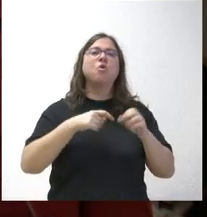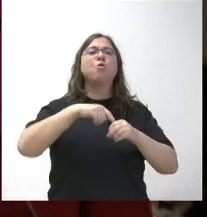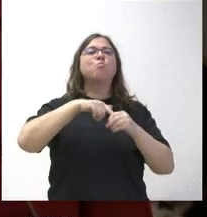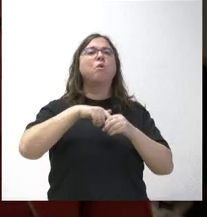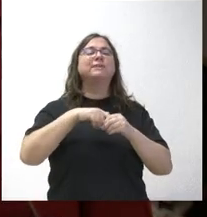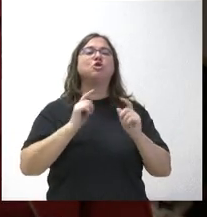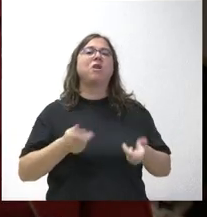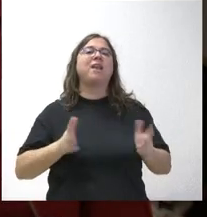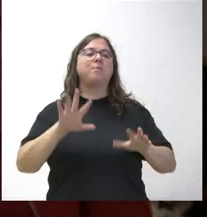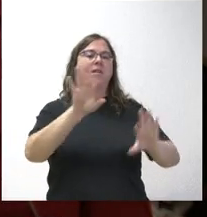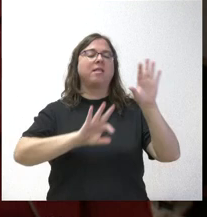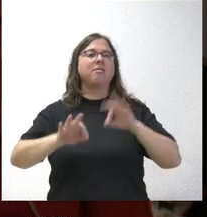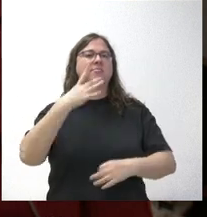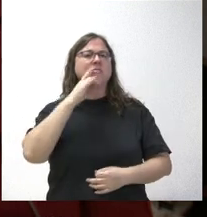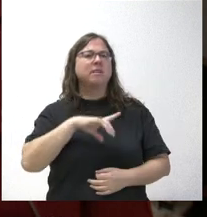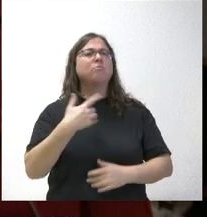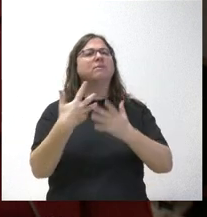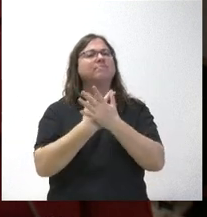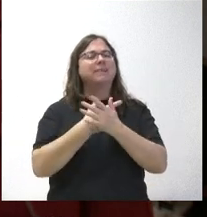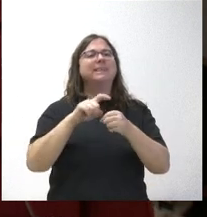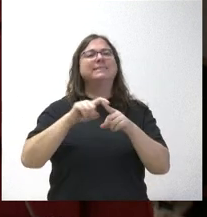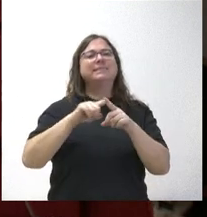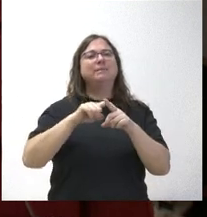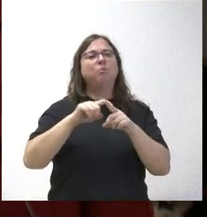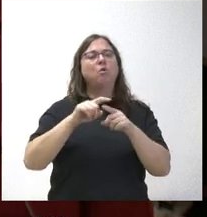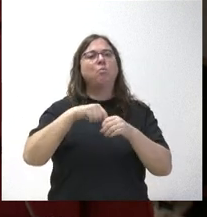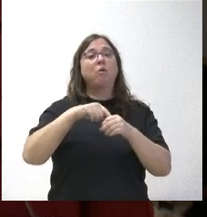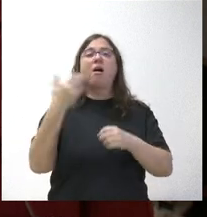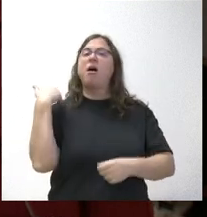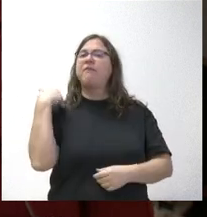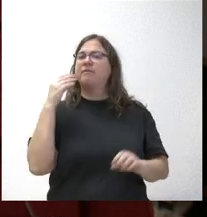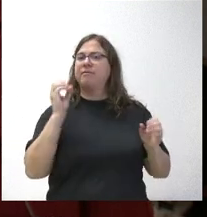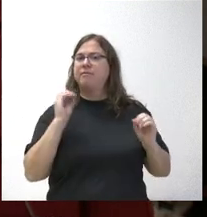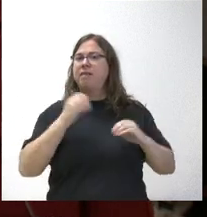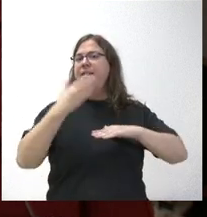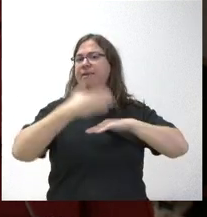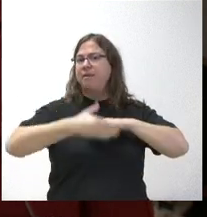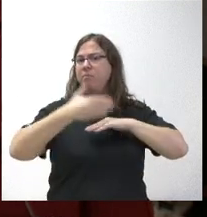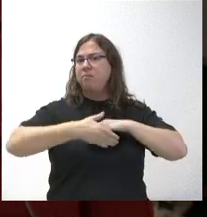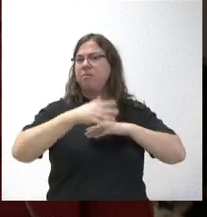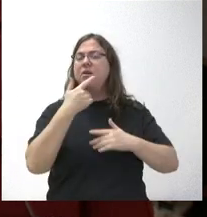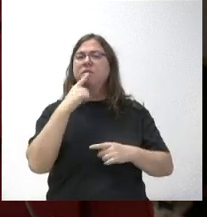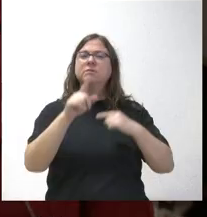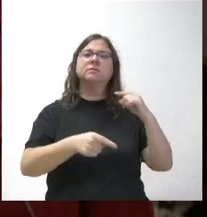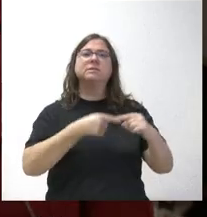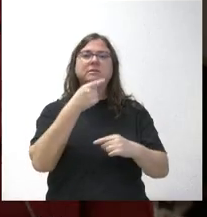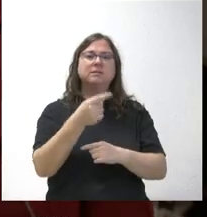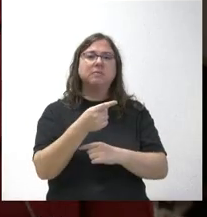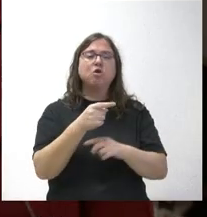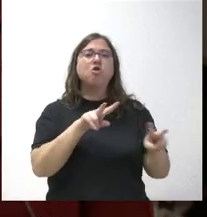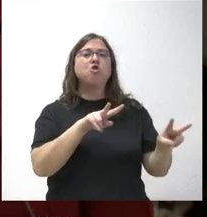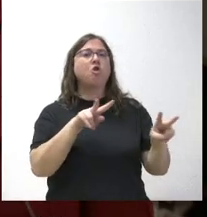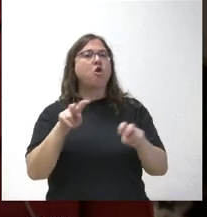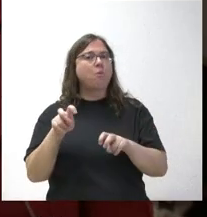libre designación. No sé si puede definirnos qué tipo de puestos y si antes no había ningún tipo de limitación. Y luego, también otra de las cosas